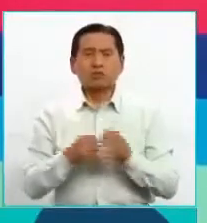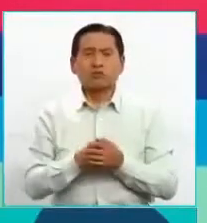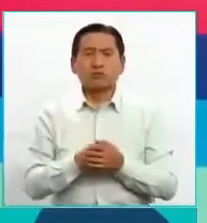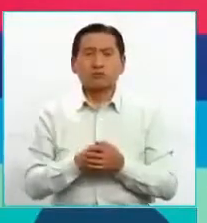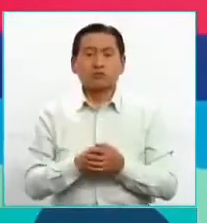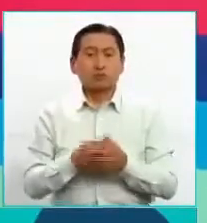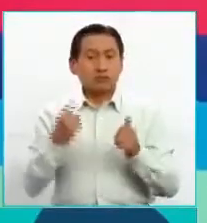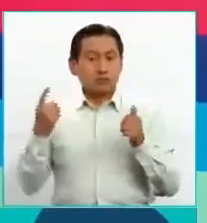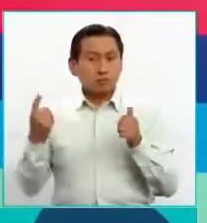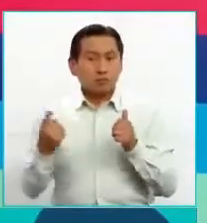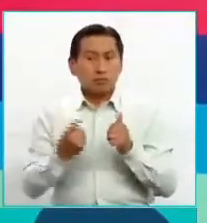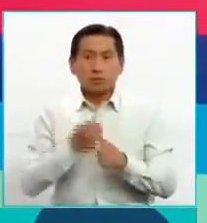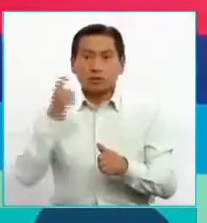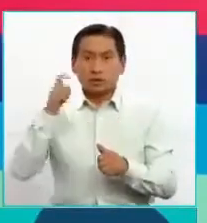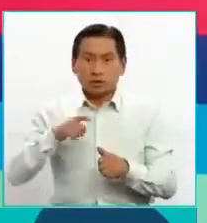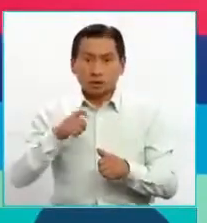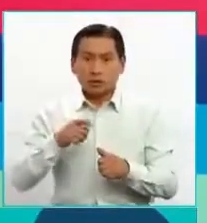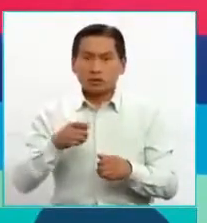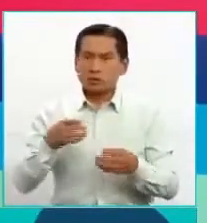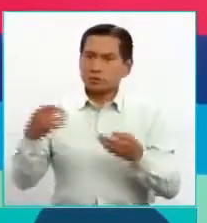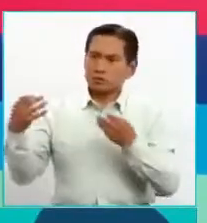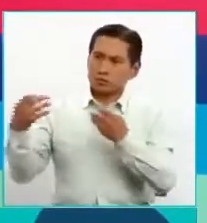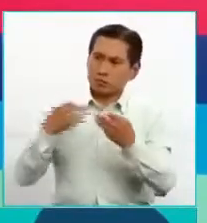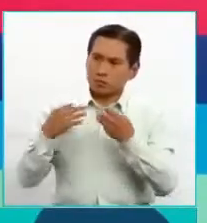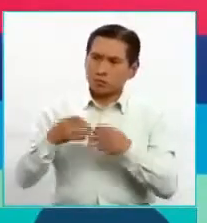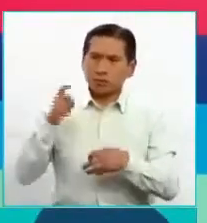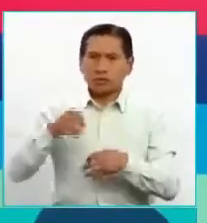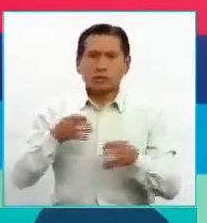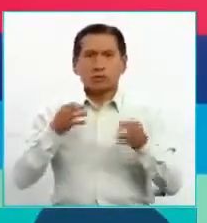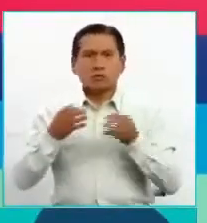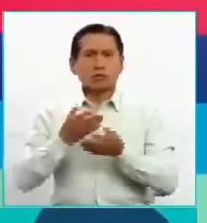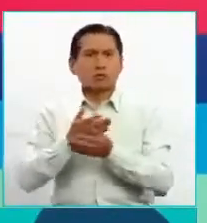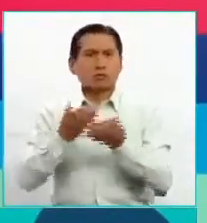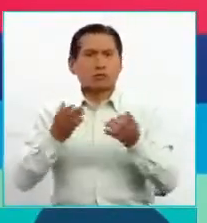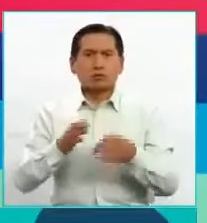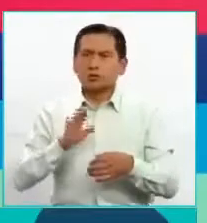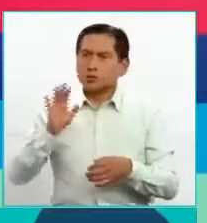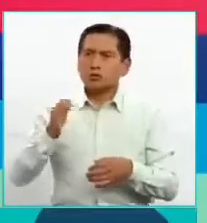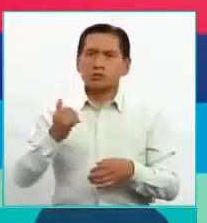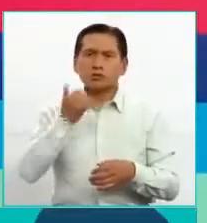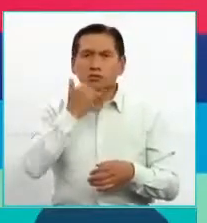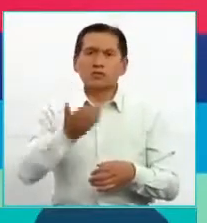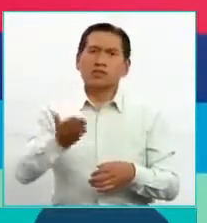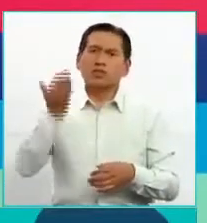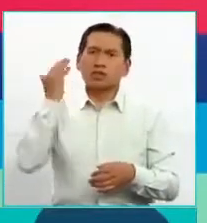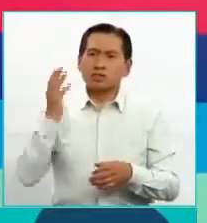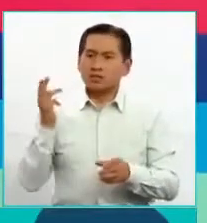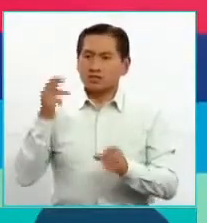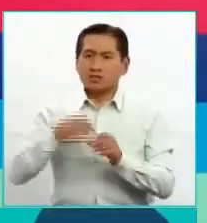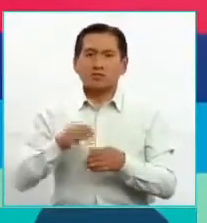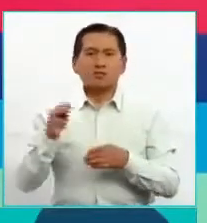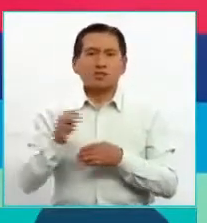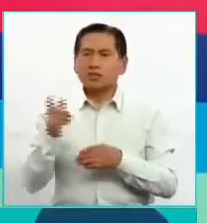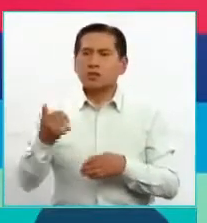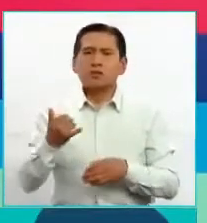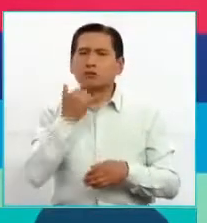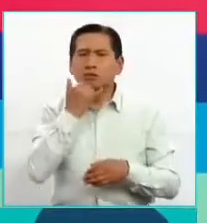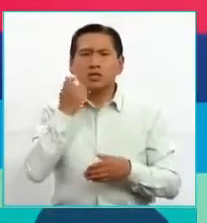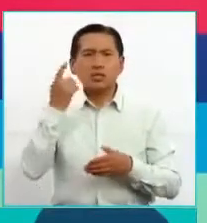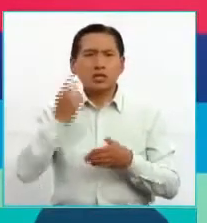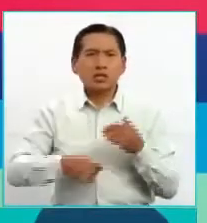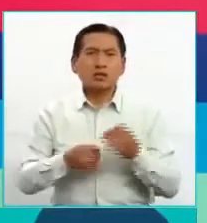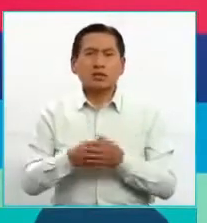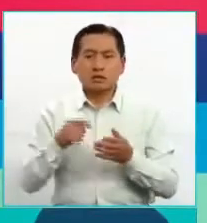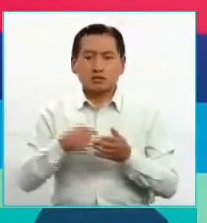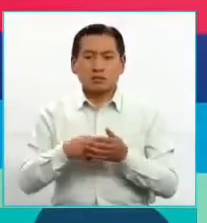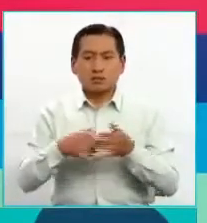Primero, tenemos que explicar, y tienen que explicar los que han pasado por este ministerio, qué pasó con